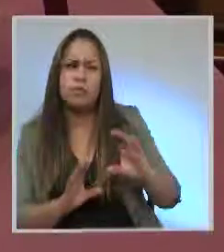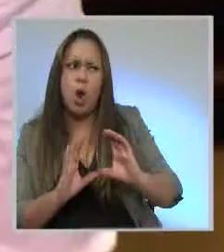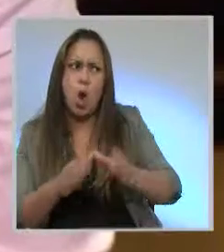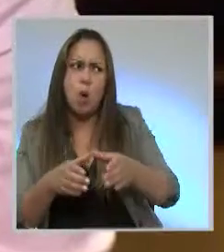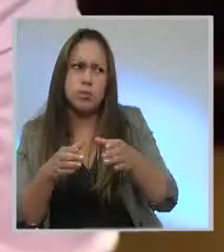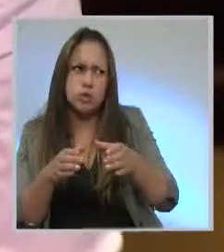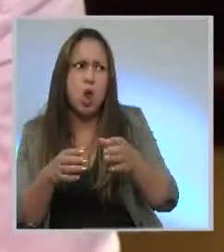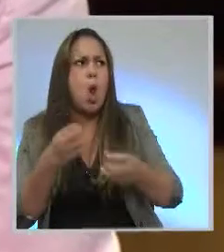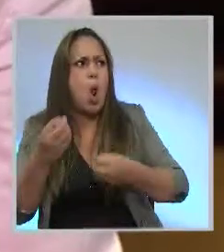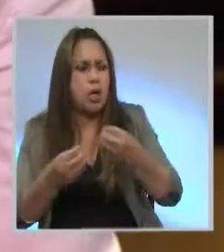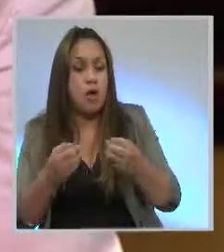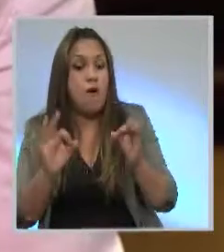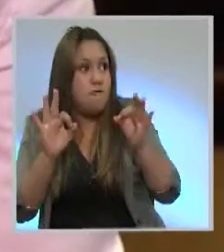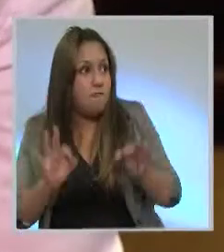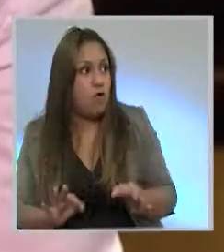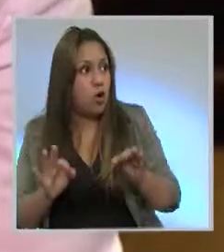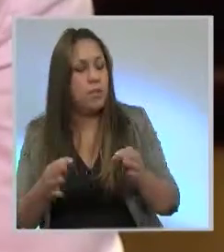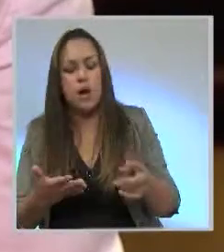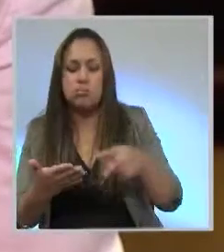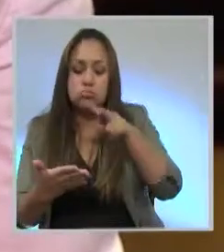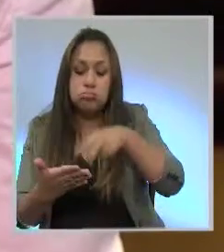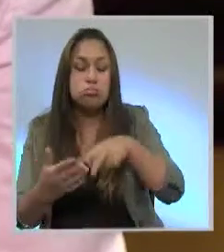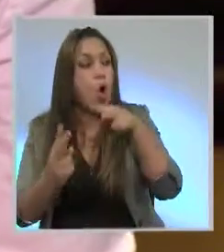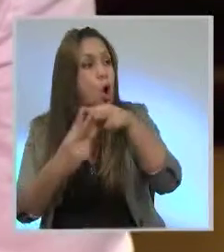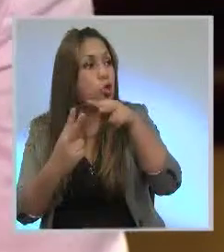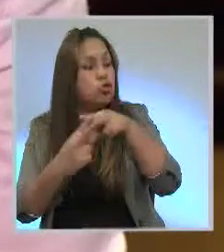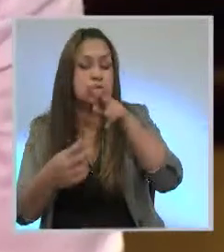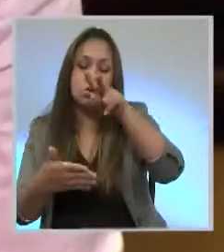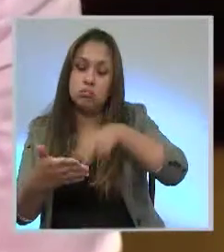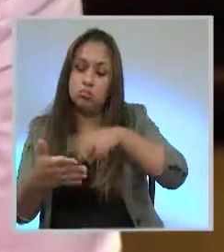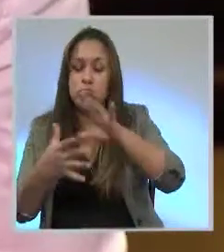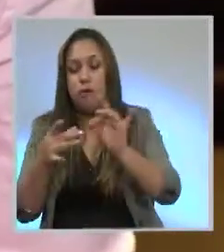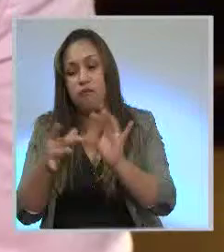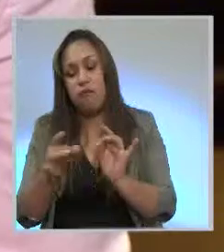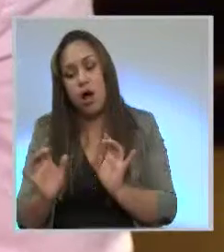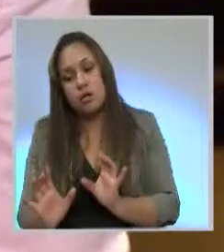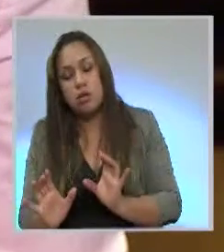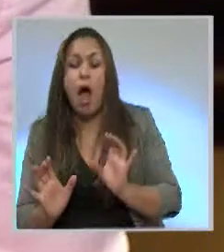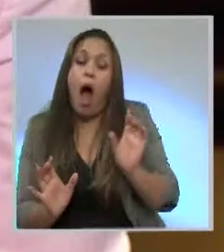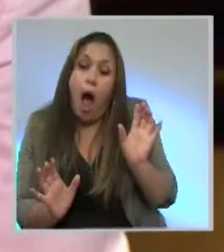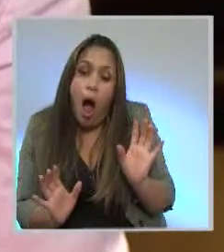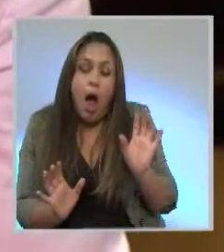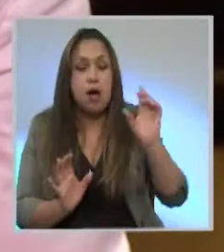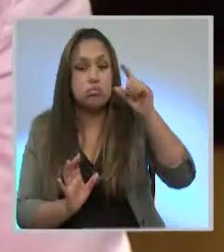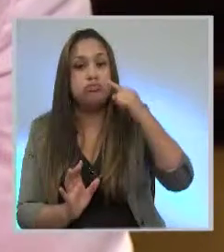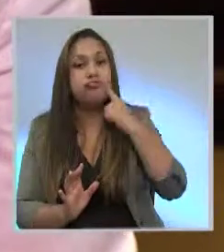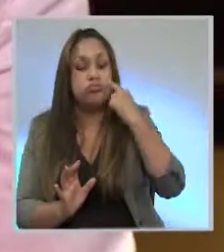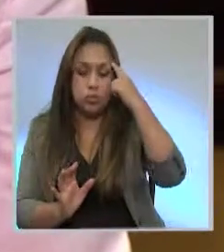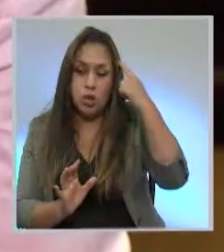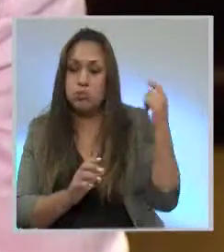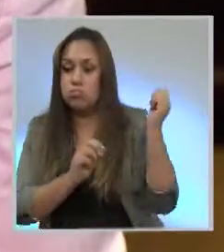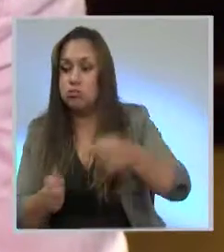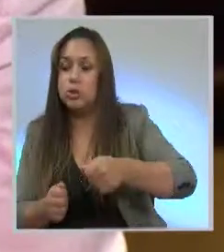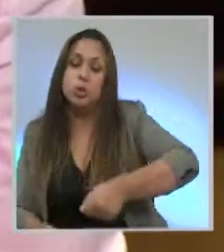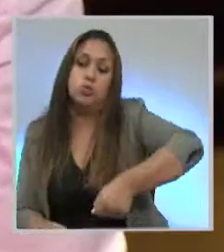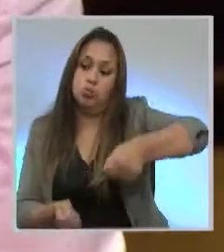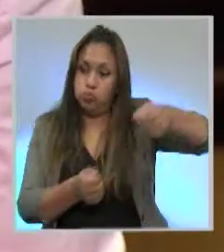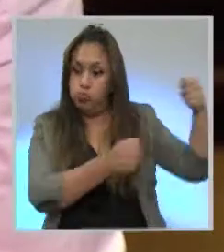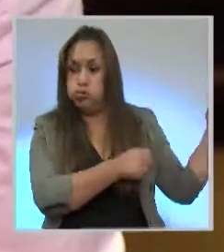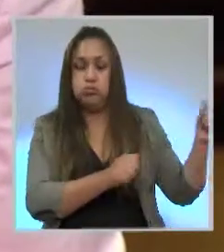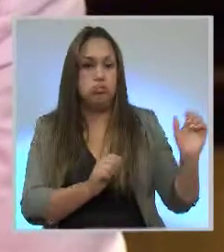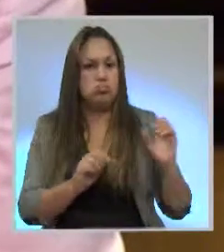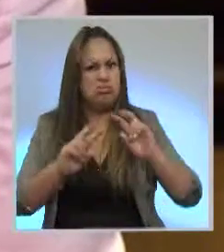de manera formal el oficio que remitió el presidente de la República respecto del retiro, en este caso de la Comisión del Régimen Económico, del proyecto